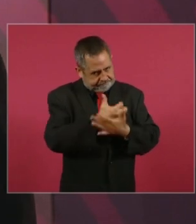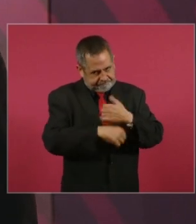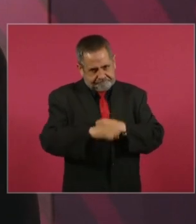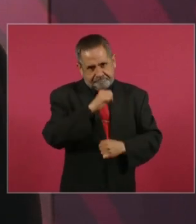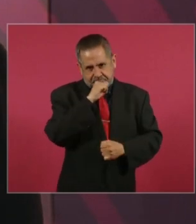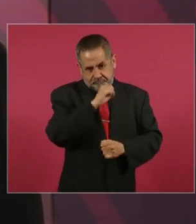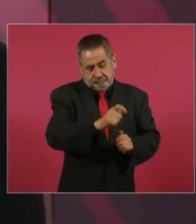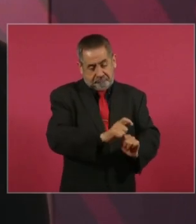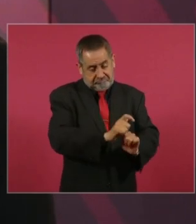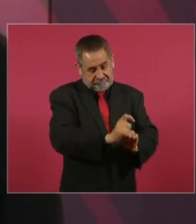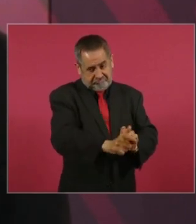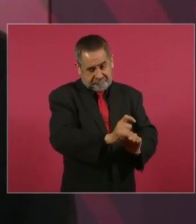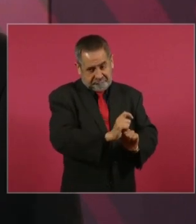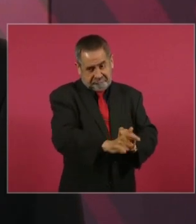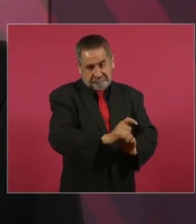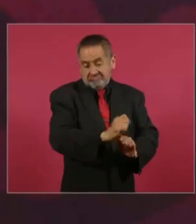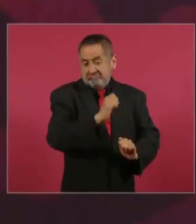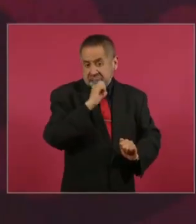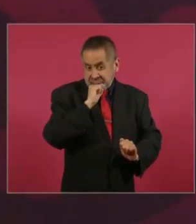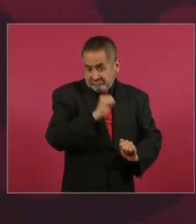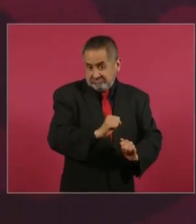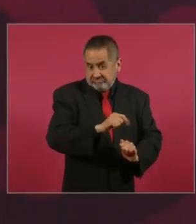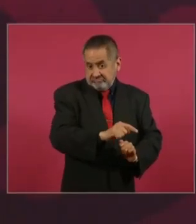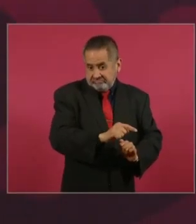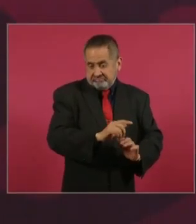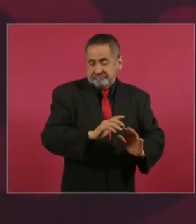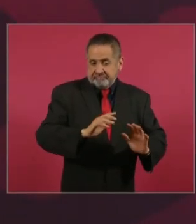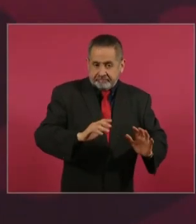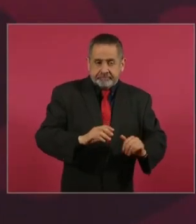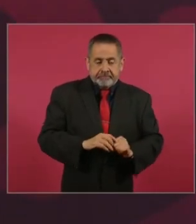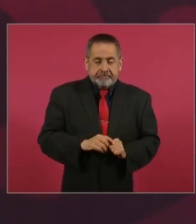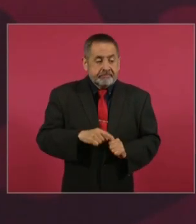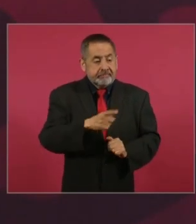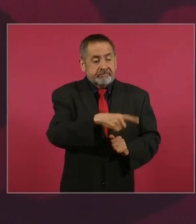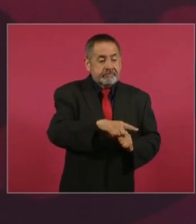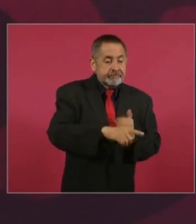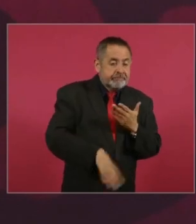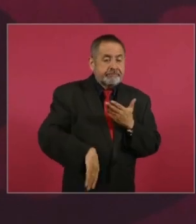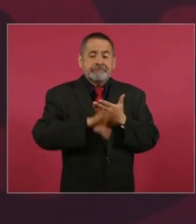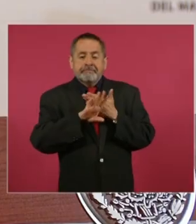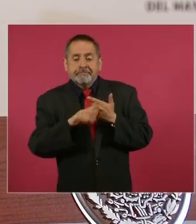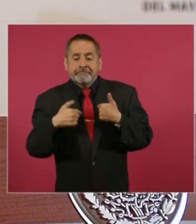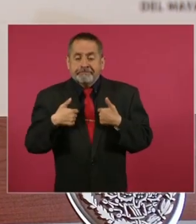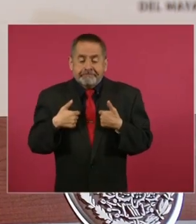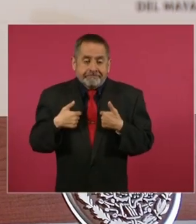están en contra de nosotros.